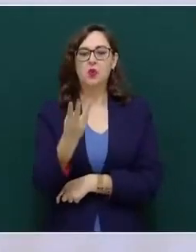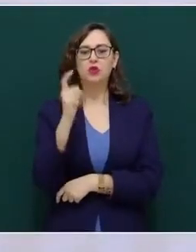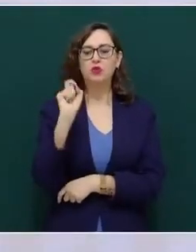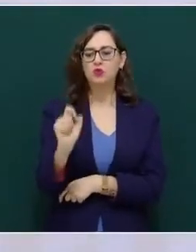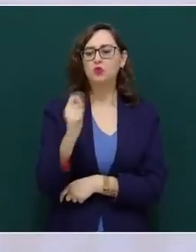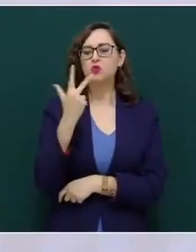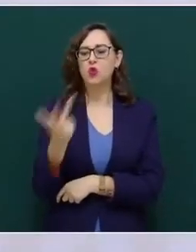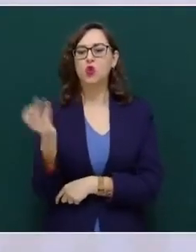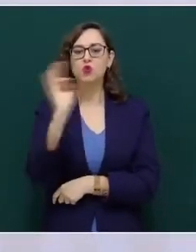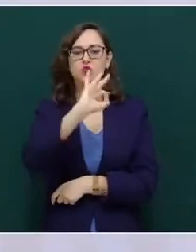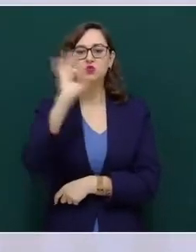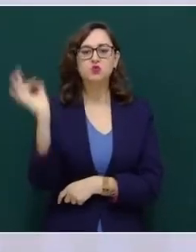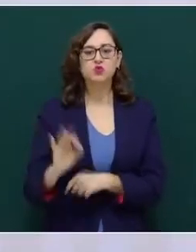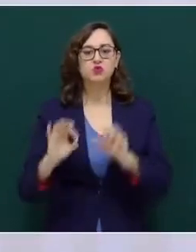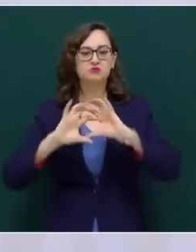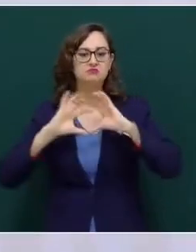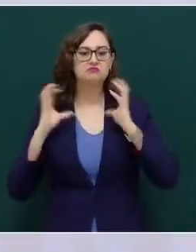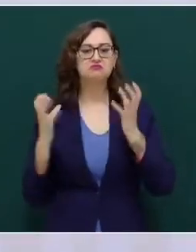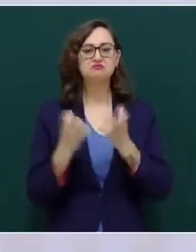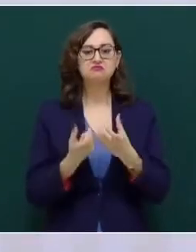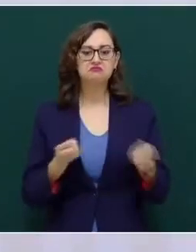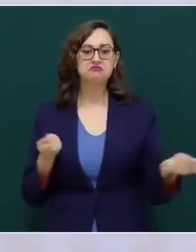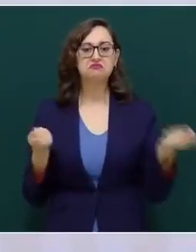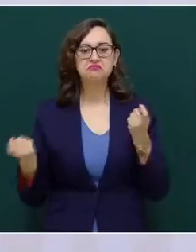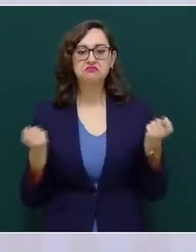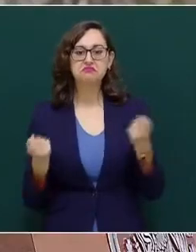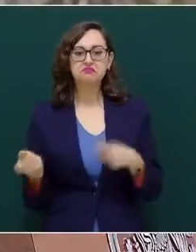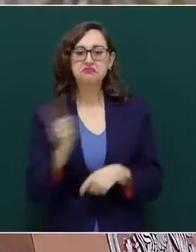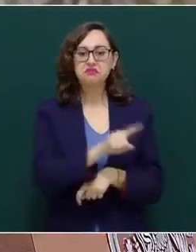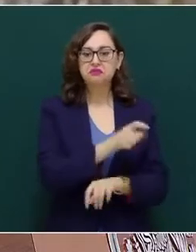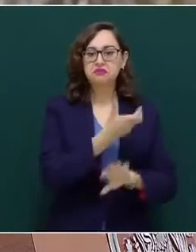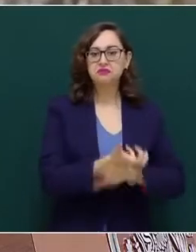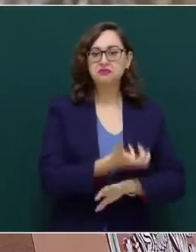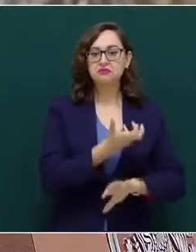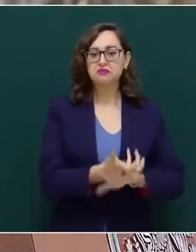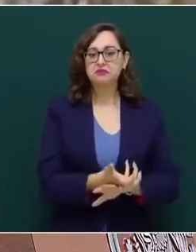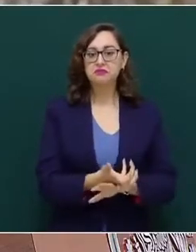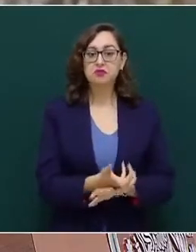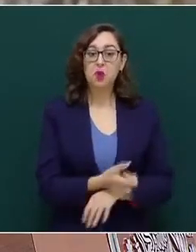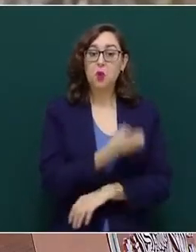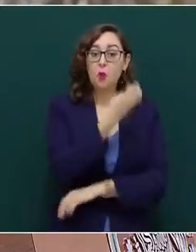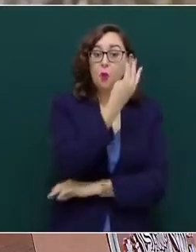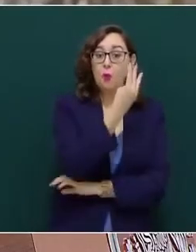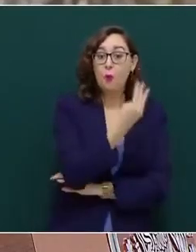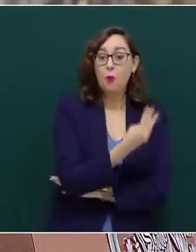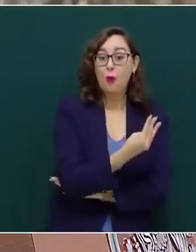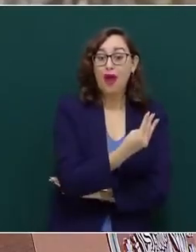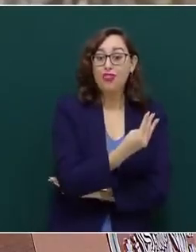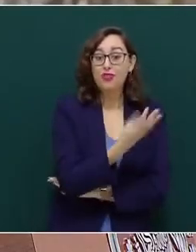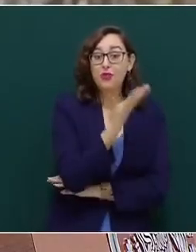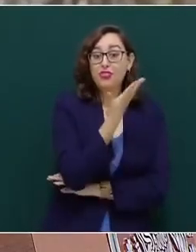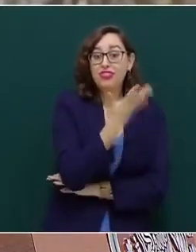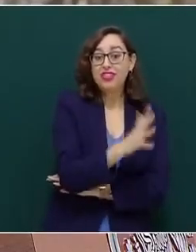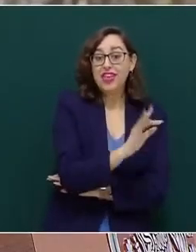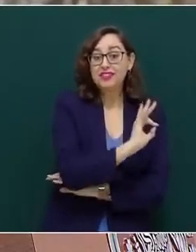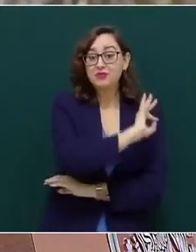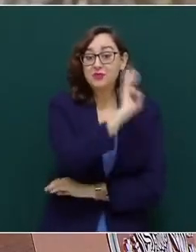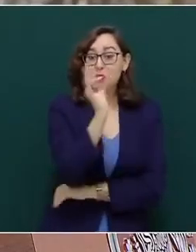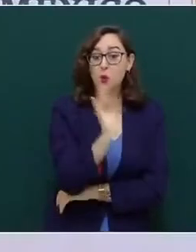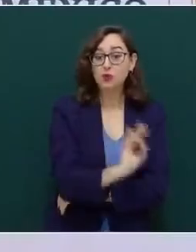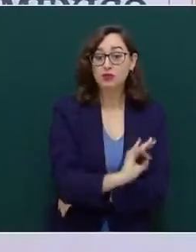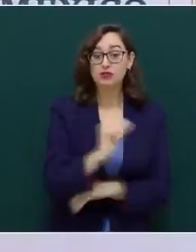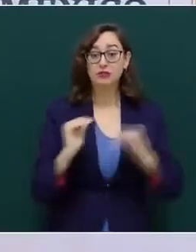ciento del mercado mundial y Estados Unidos entre el 4 y 10 por ciento,